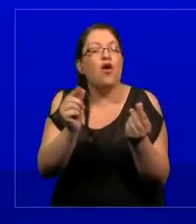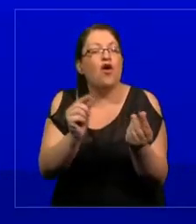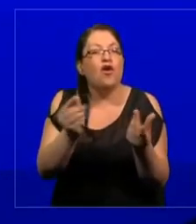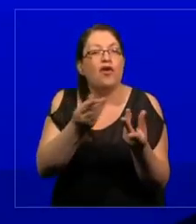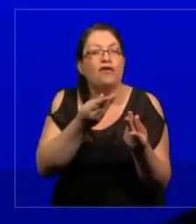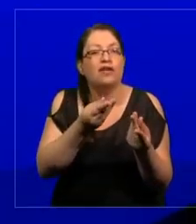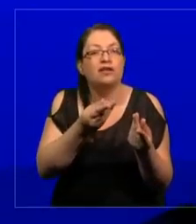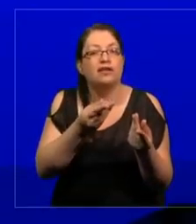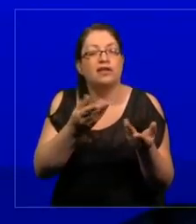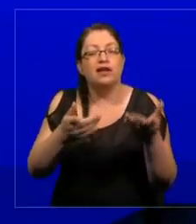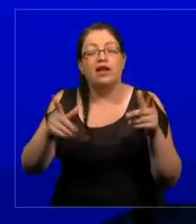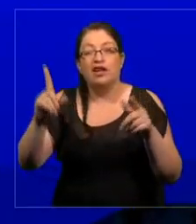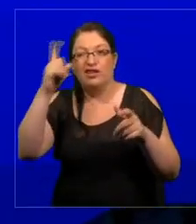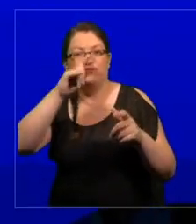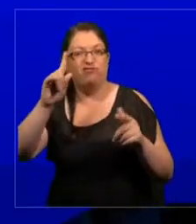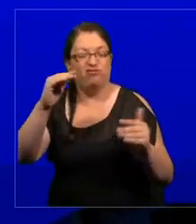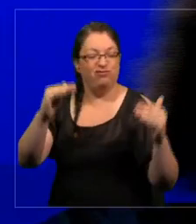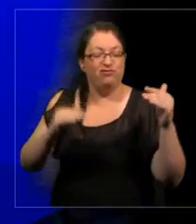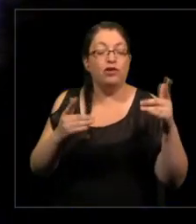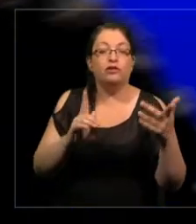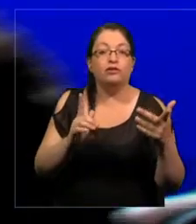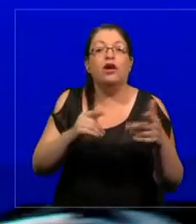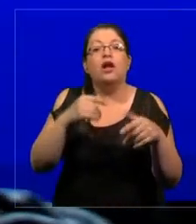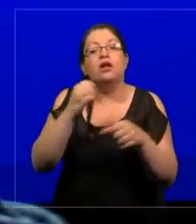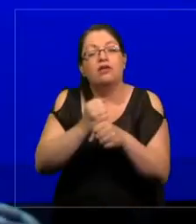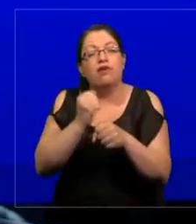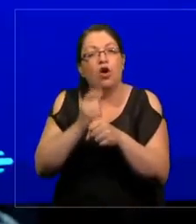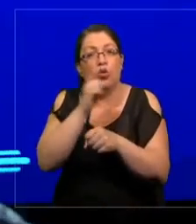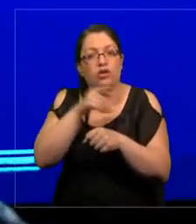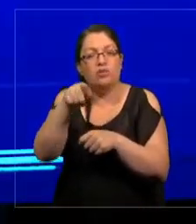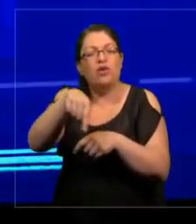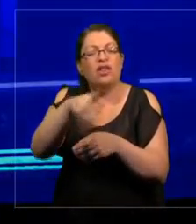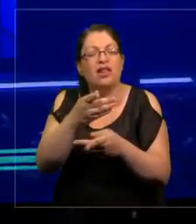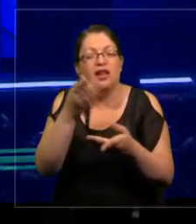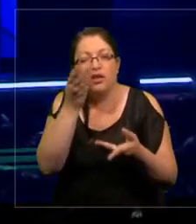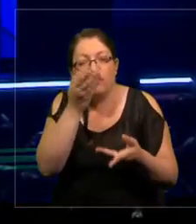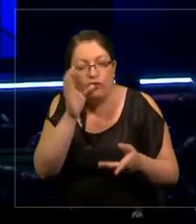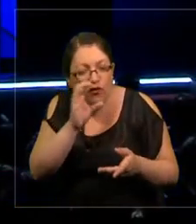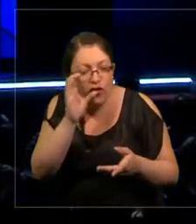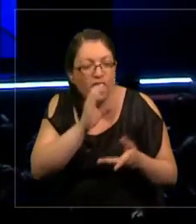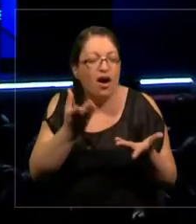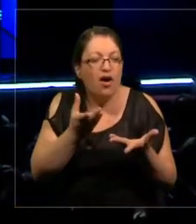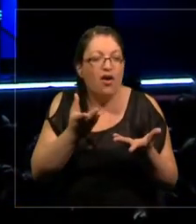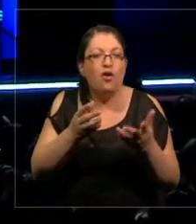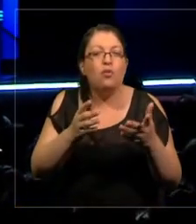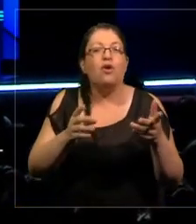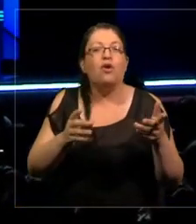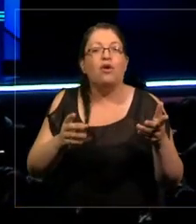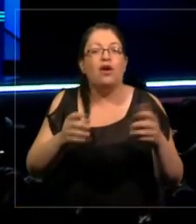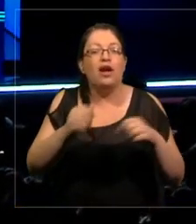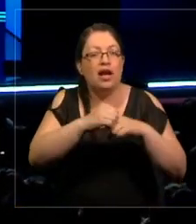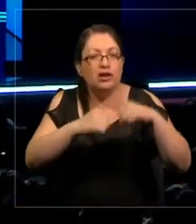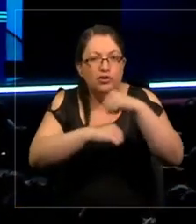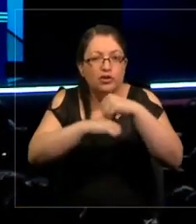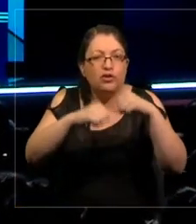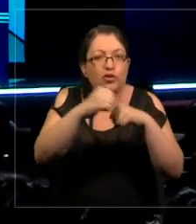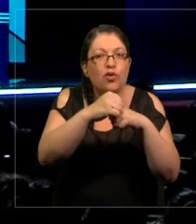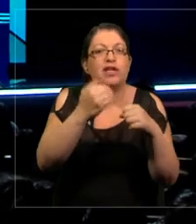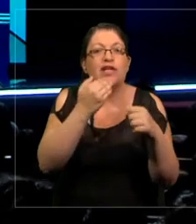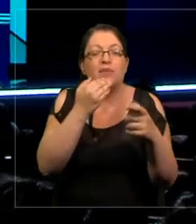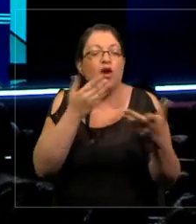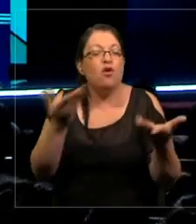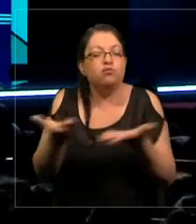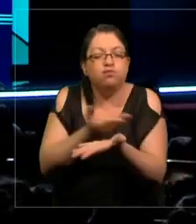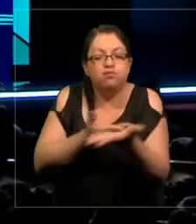a la complejidad. Sus últimos trabajos buscan comprender cuantitativamente la estructura y dinámica de las organizaciones sociales